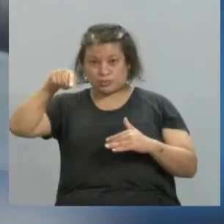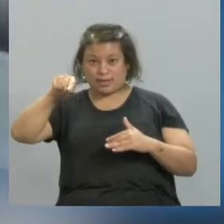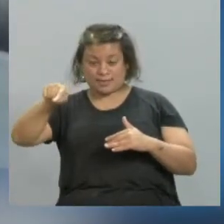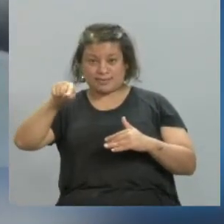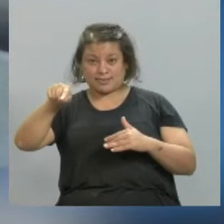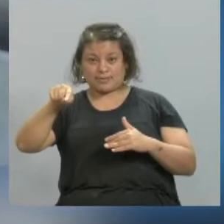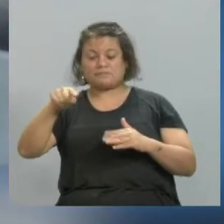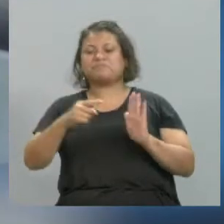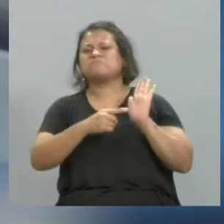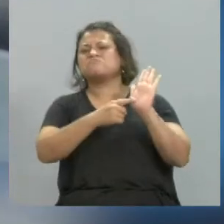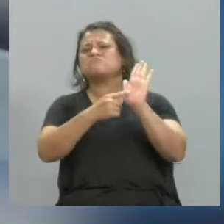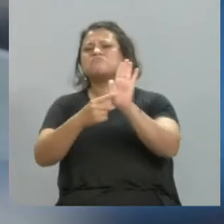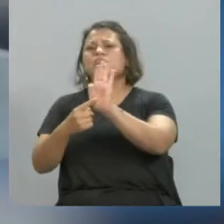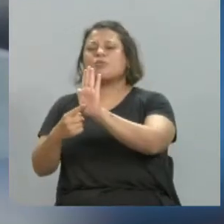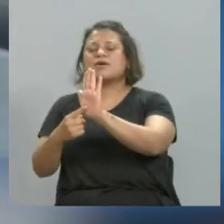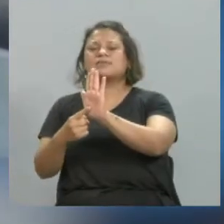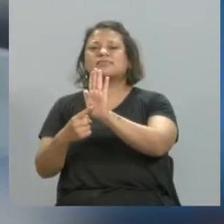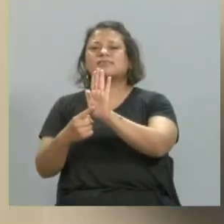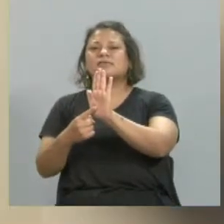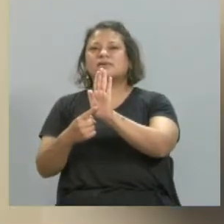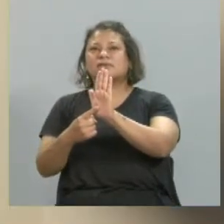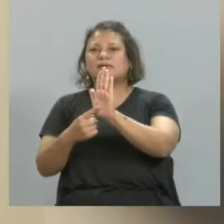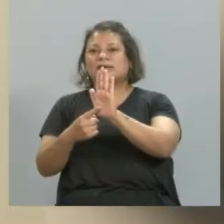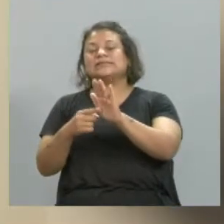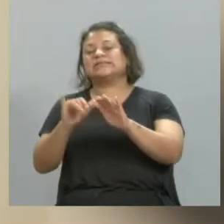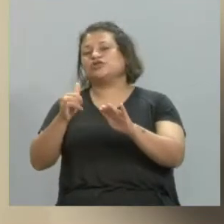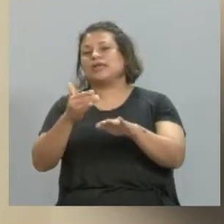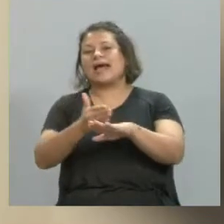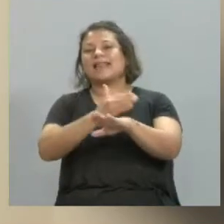la muestra por el contexto es con cita previa,